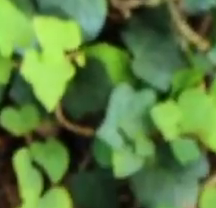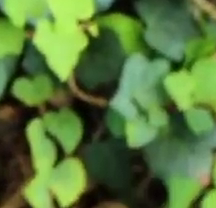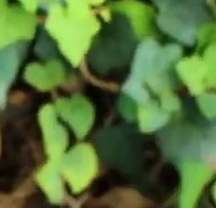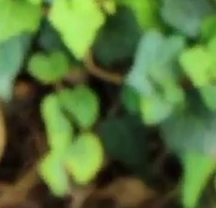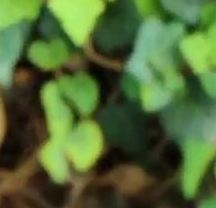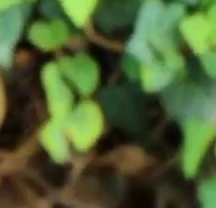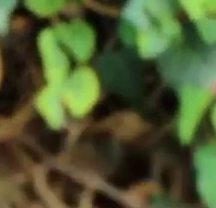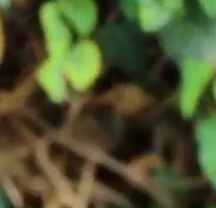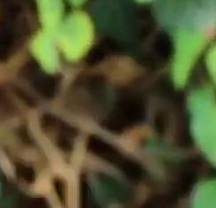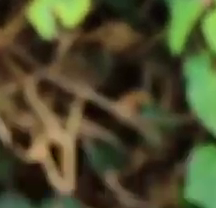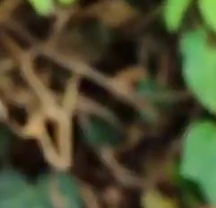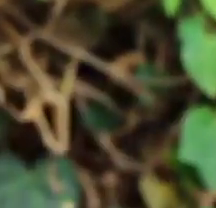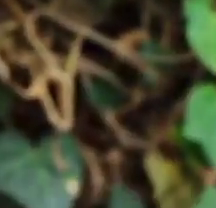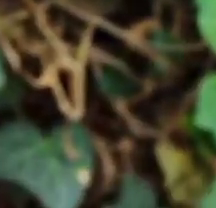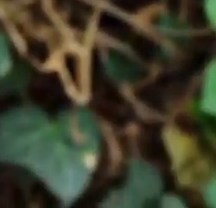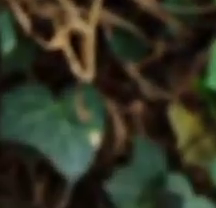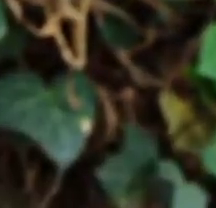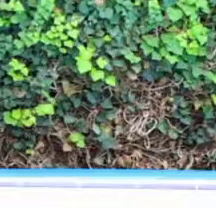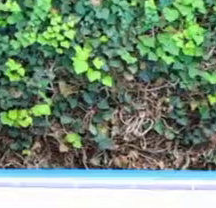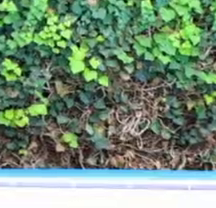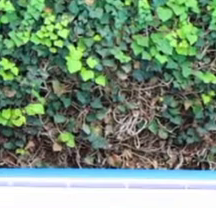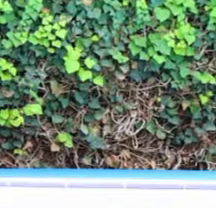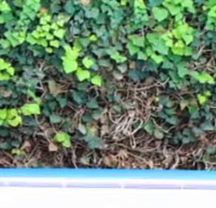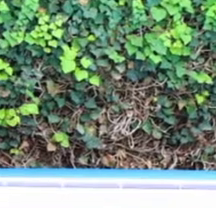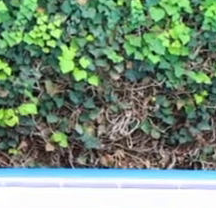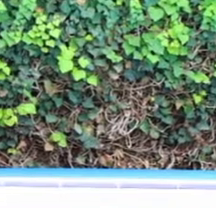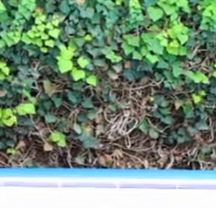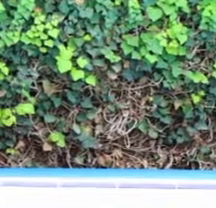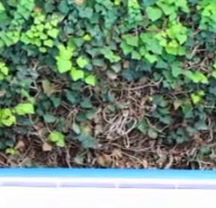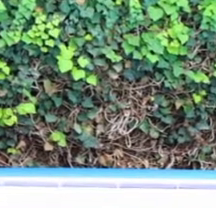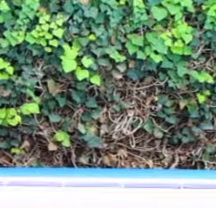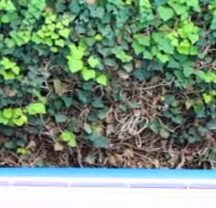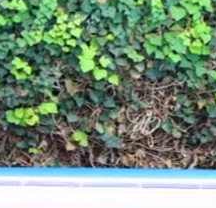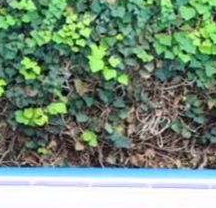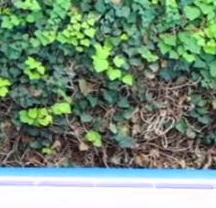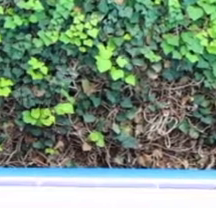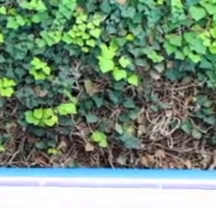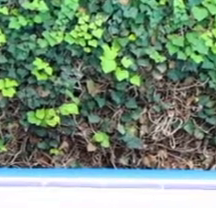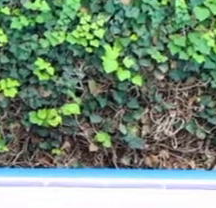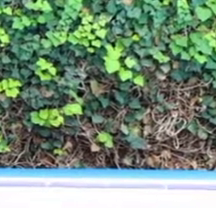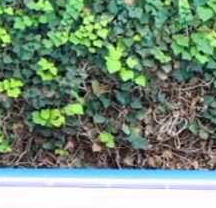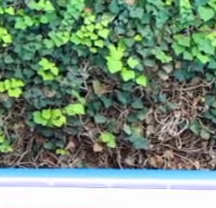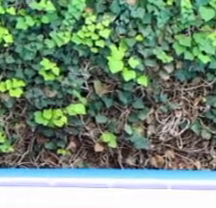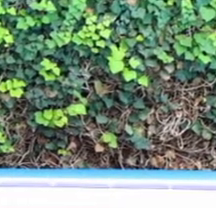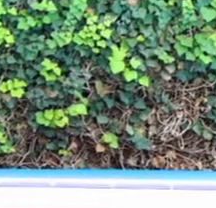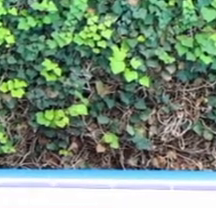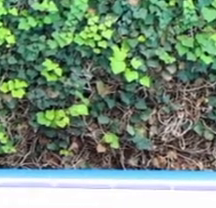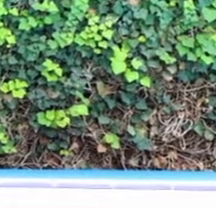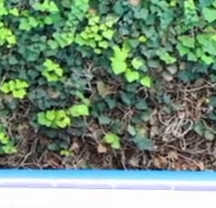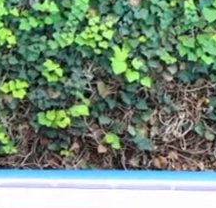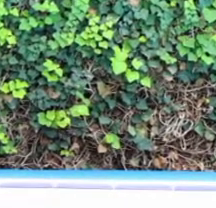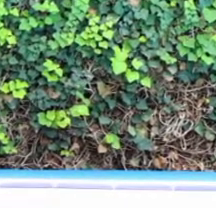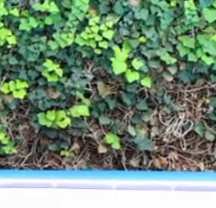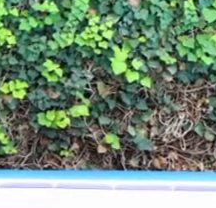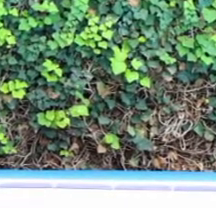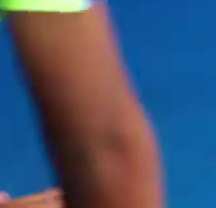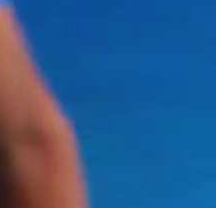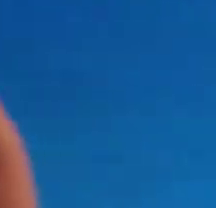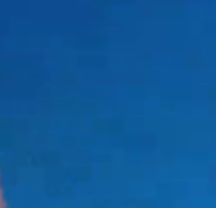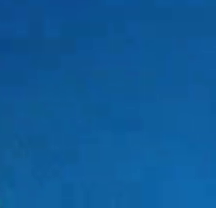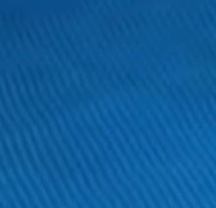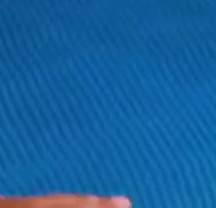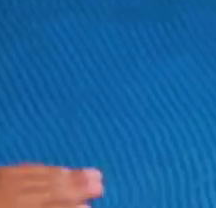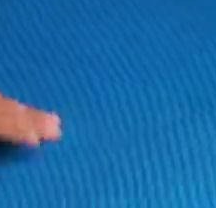Exhalamos. Respiramos. Exhalamos. Nos volvamos a poner en posición de seis puntos y elevamos